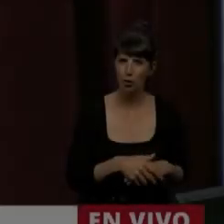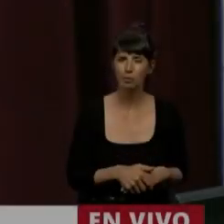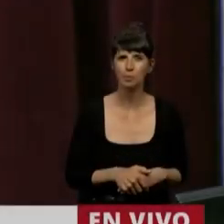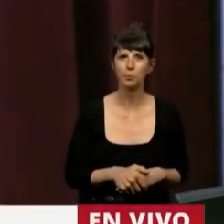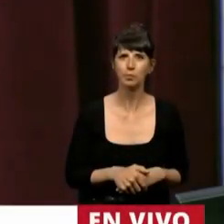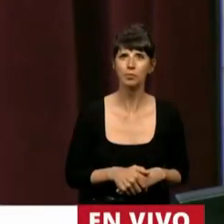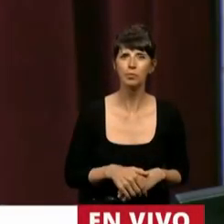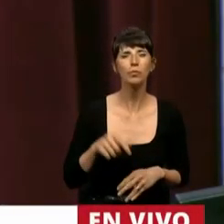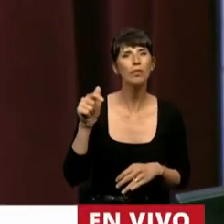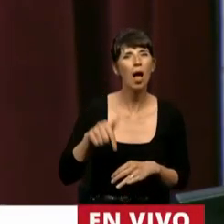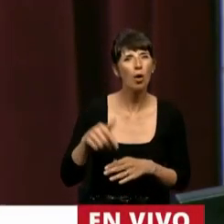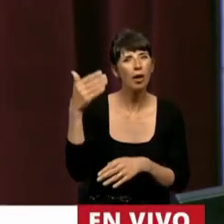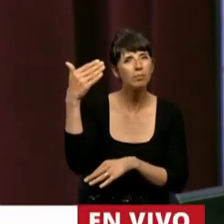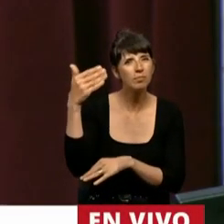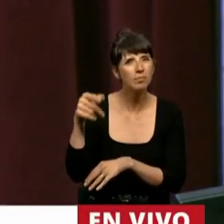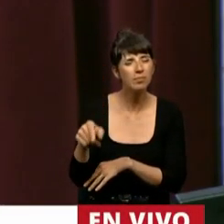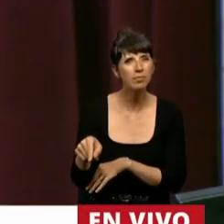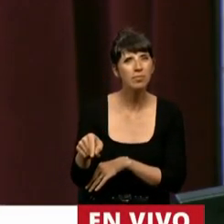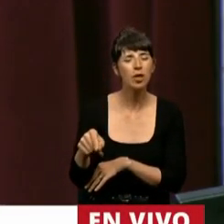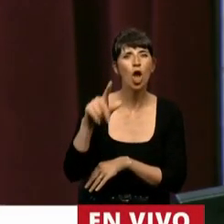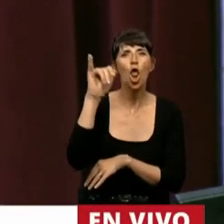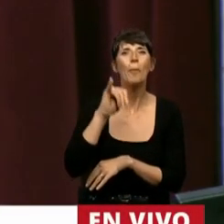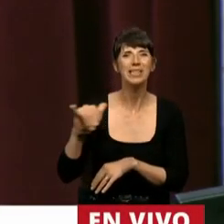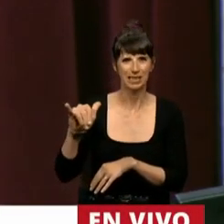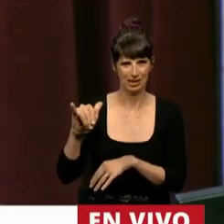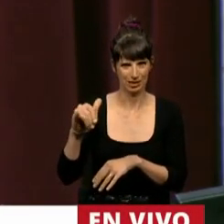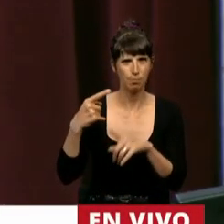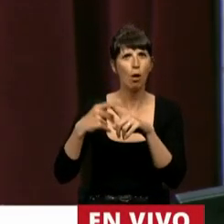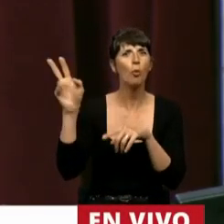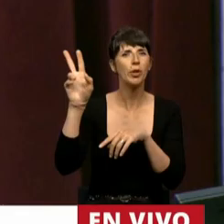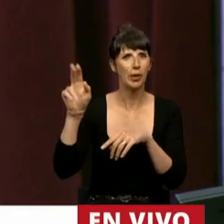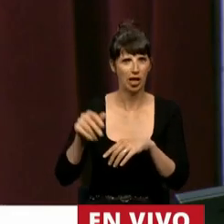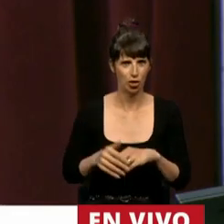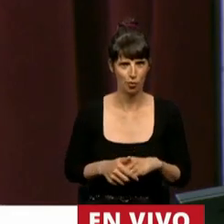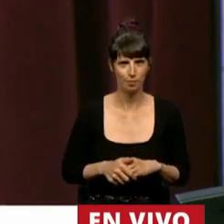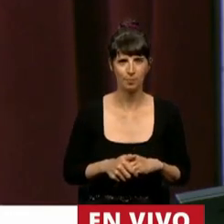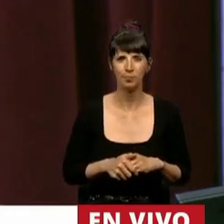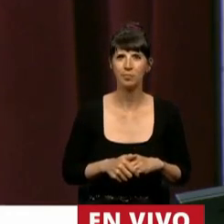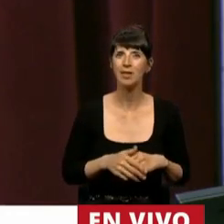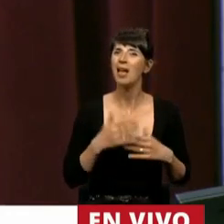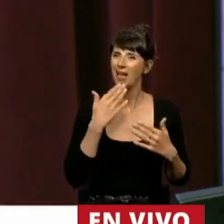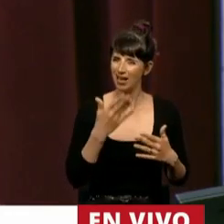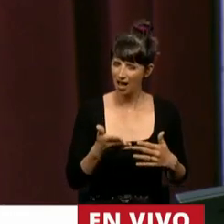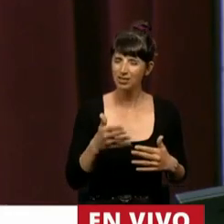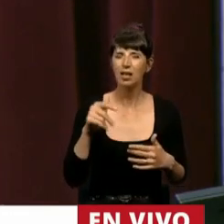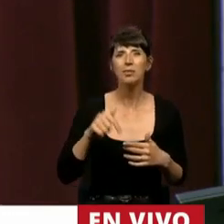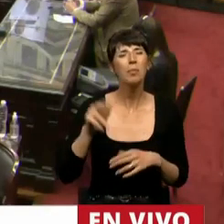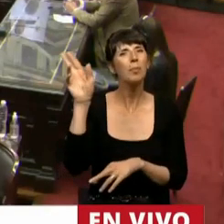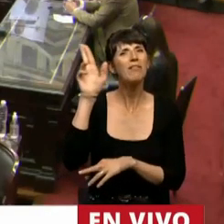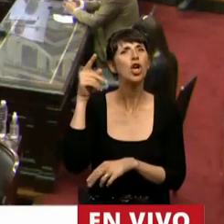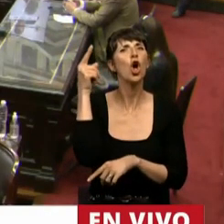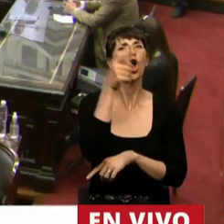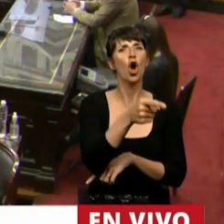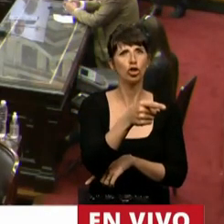En el uso de la palabra el diputado Juan Manuel López para una cuestión de privilegio. Sí, gracias Presidente. Es una cuestión de privilegio contra el